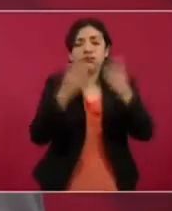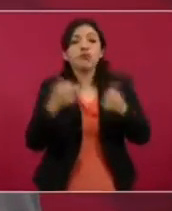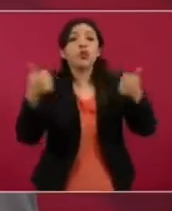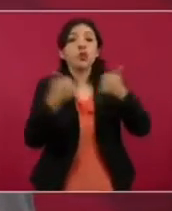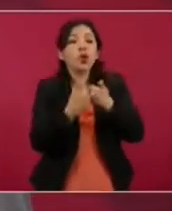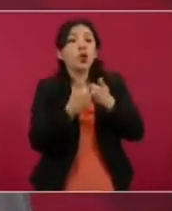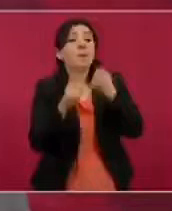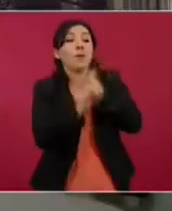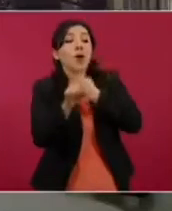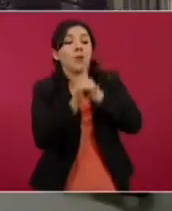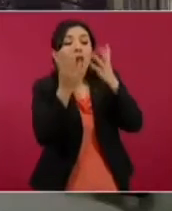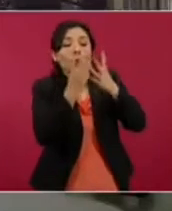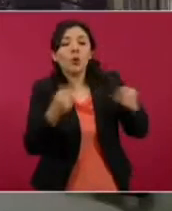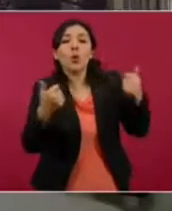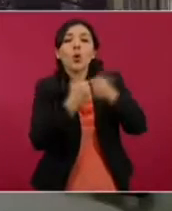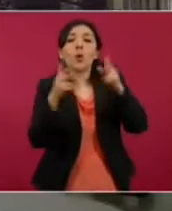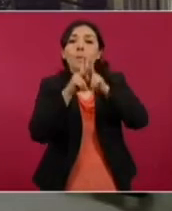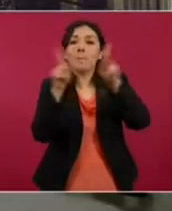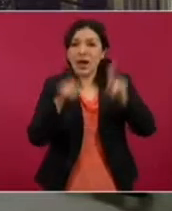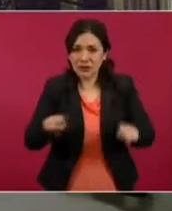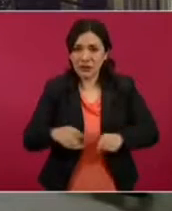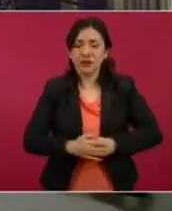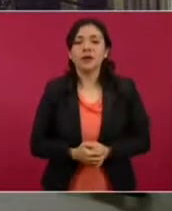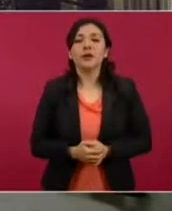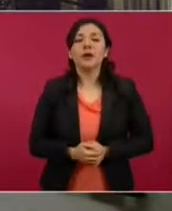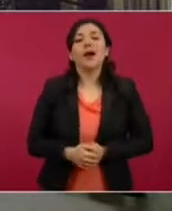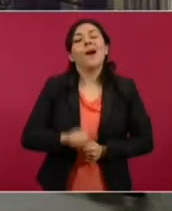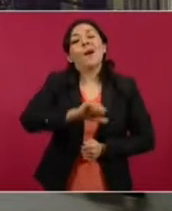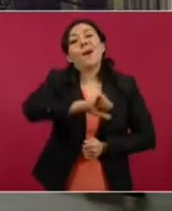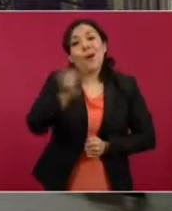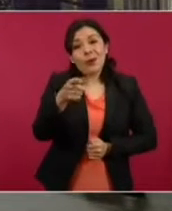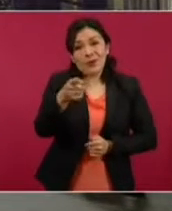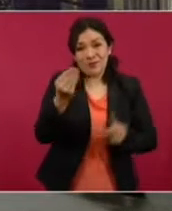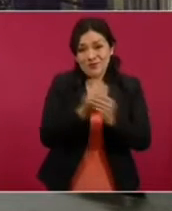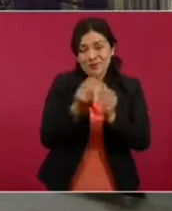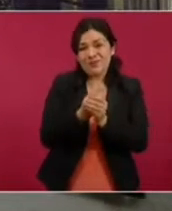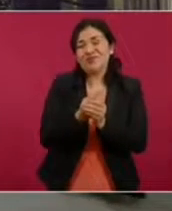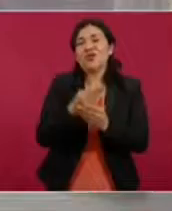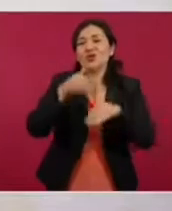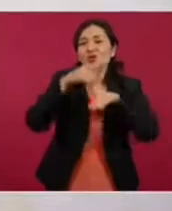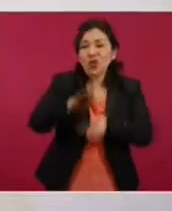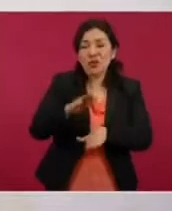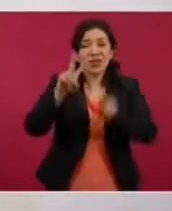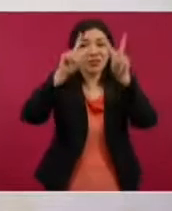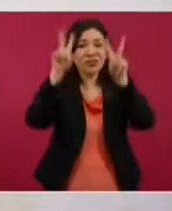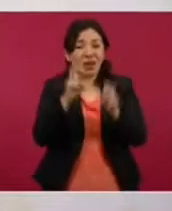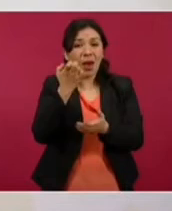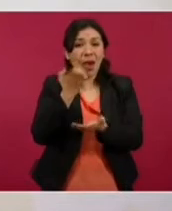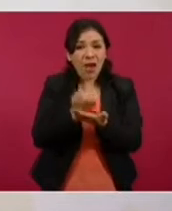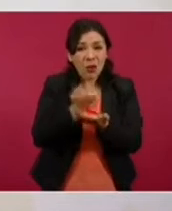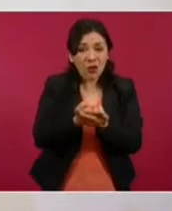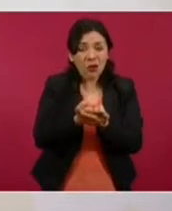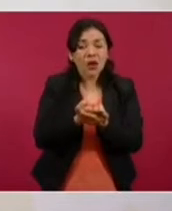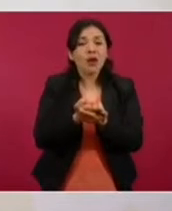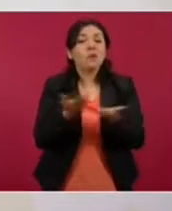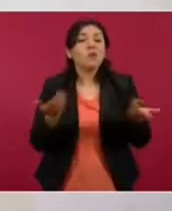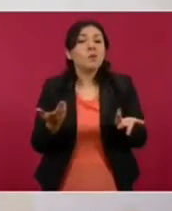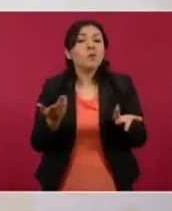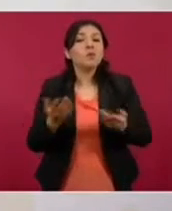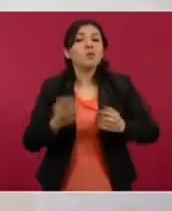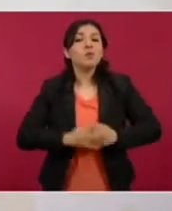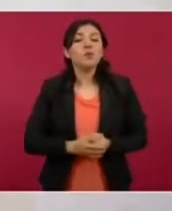controversias. Acerca de los efectos económicos que puede